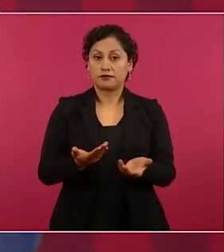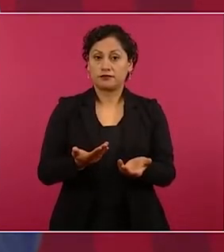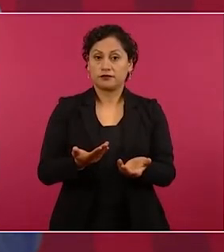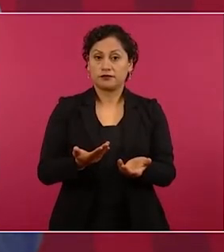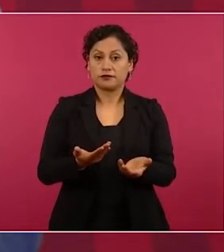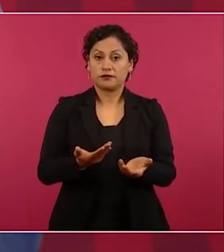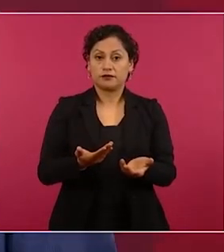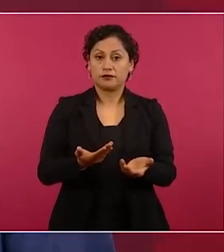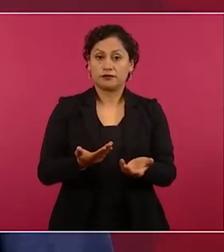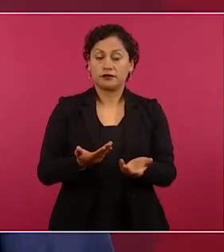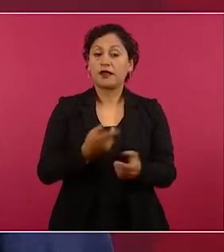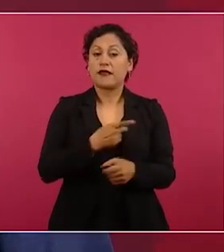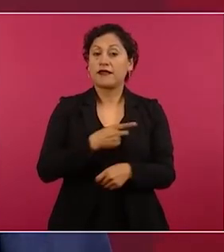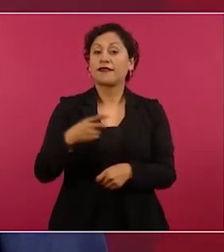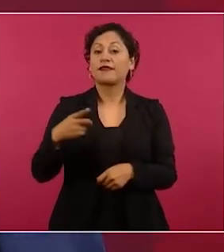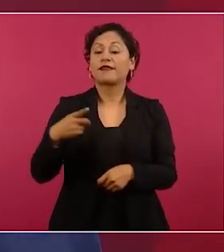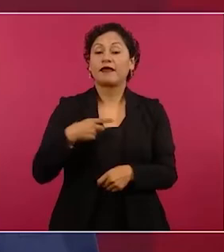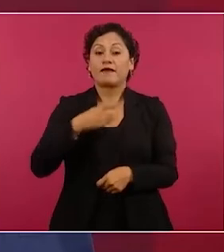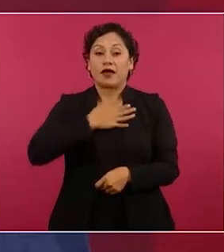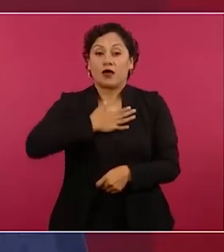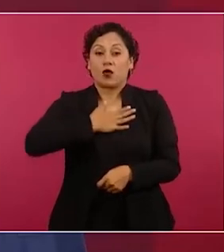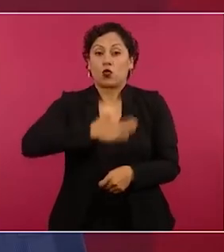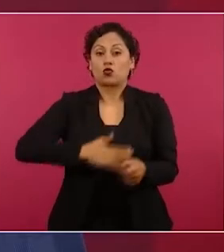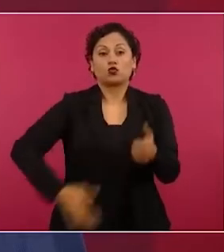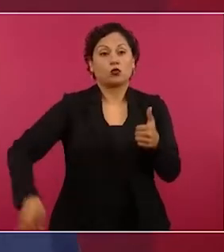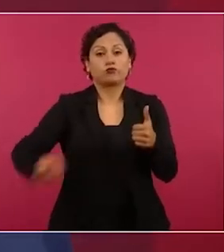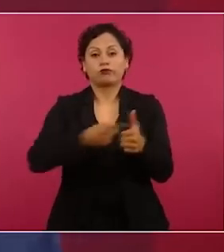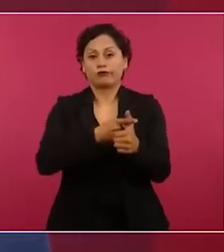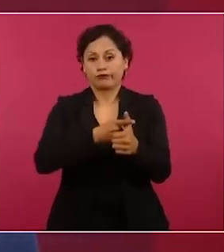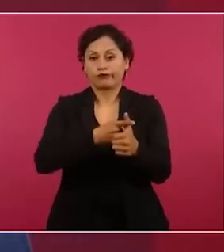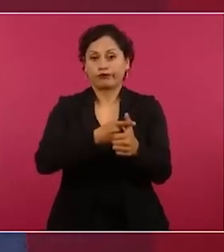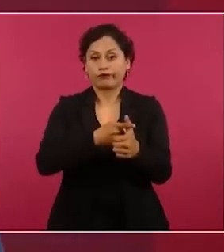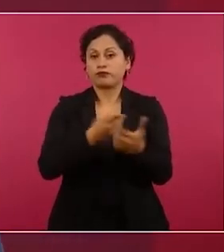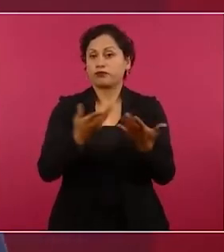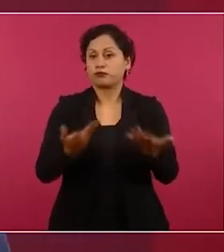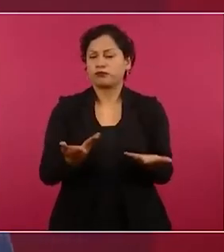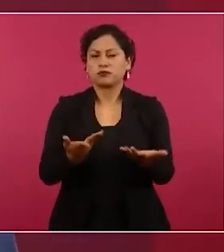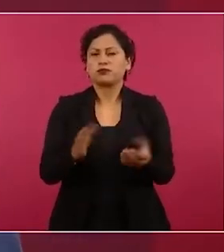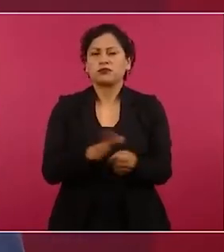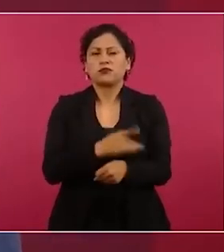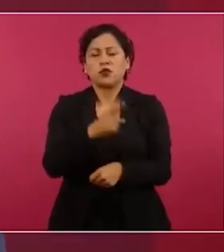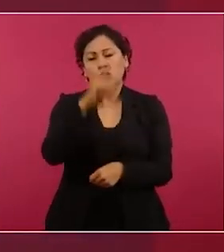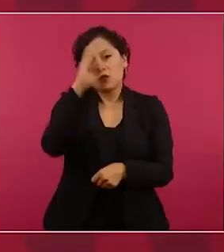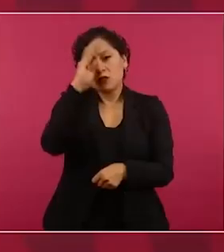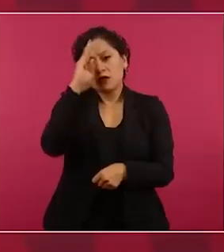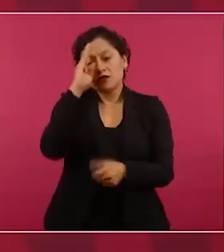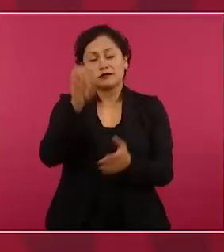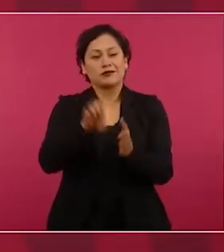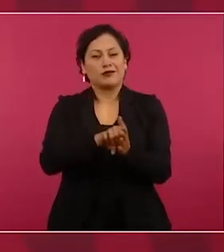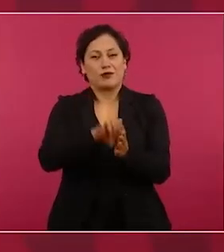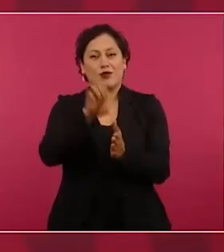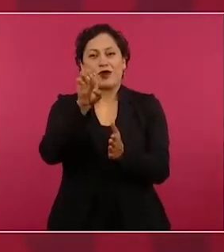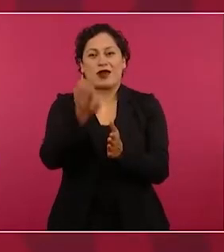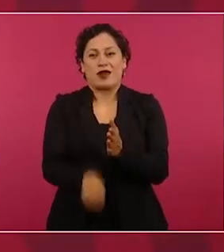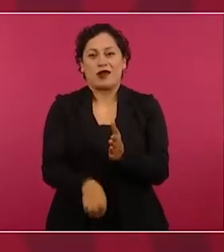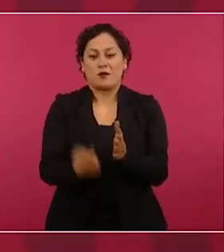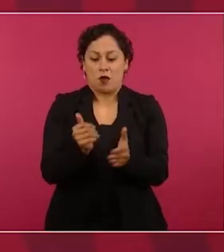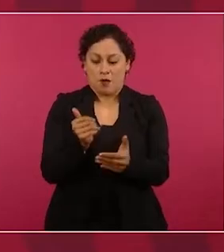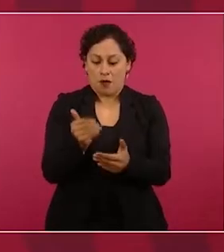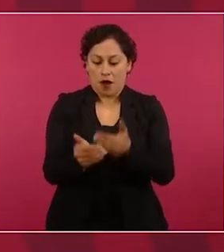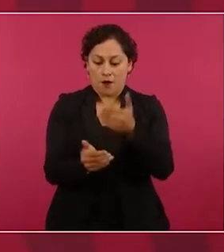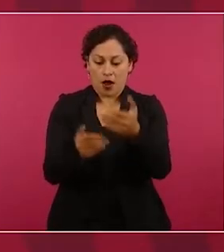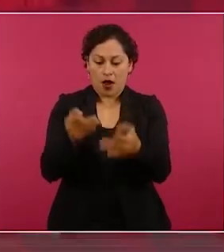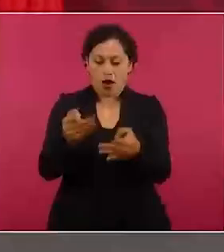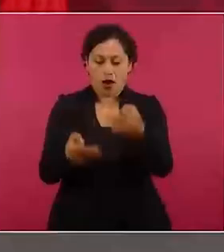por delante la justicia. No es posible que por un asunto de procedimiento